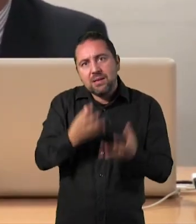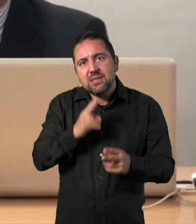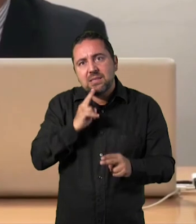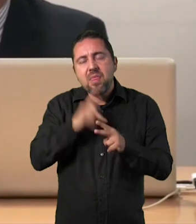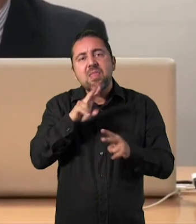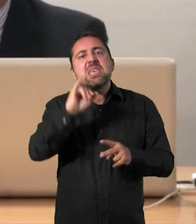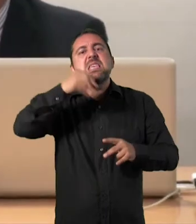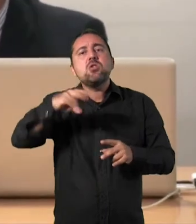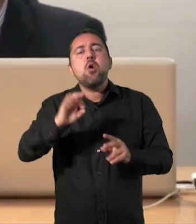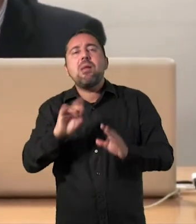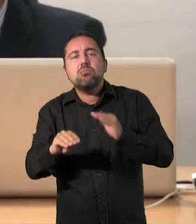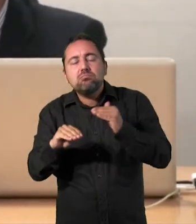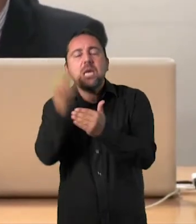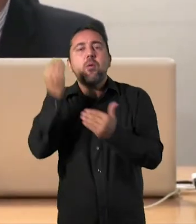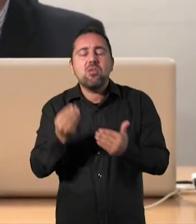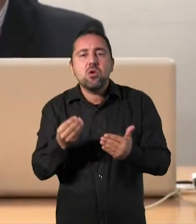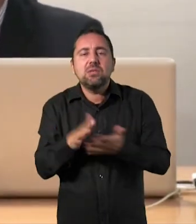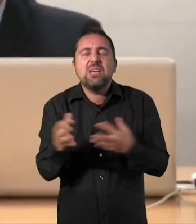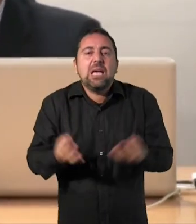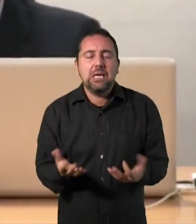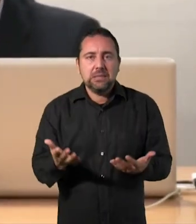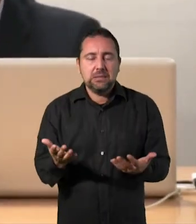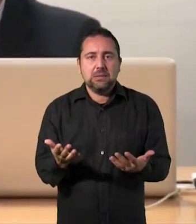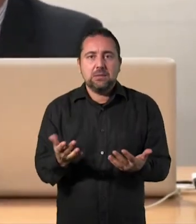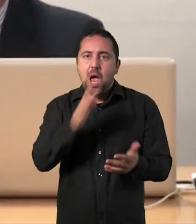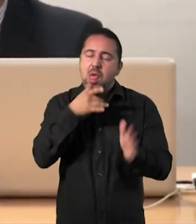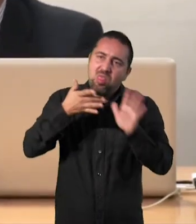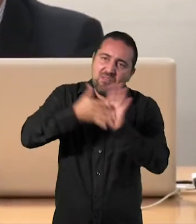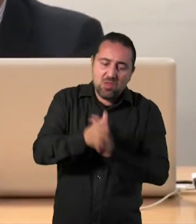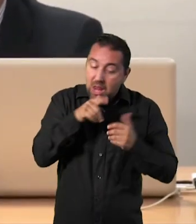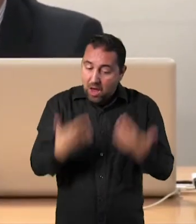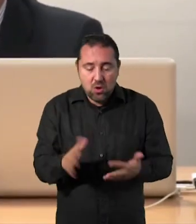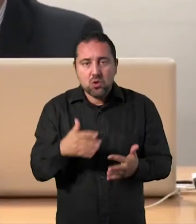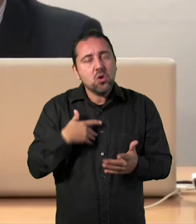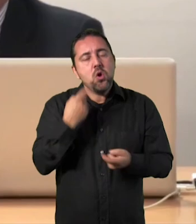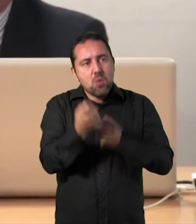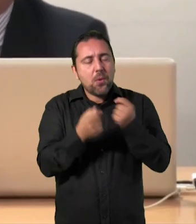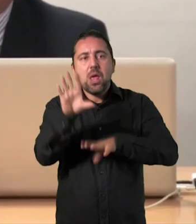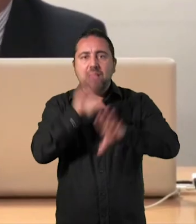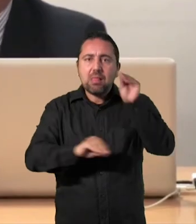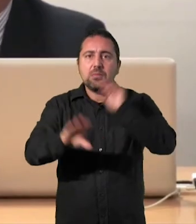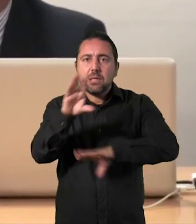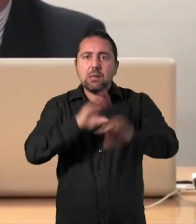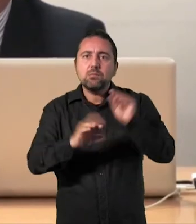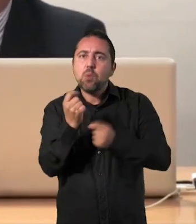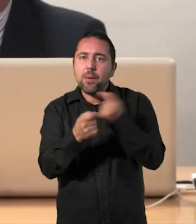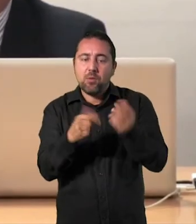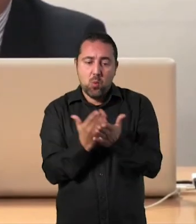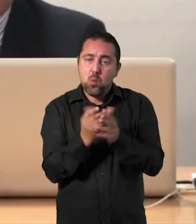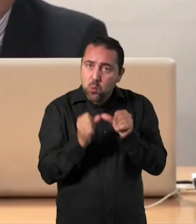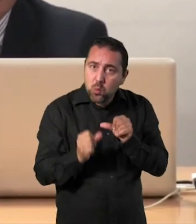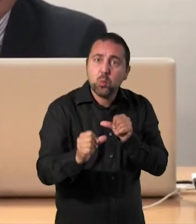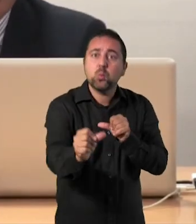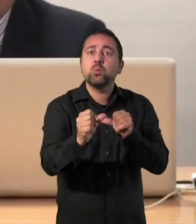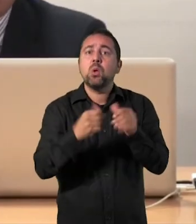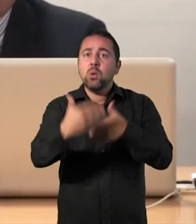de transmitir. ¿Qué es eso de la innovación? Bueno, pues no lo vamos a definir ahora. Lo iremos entendiendo a lo